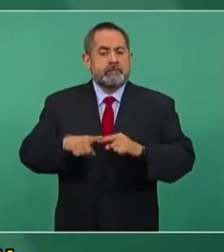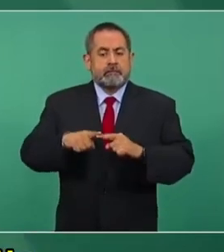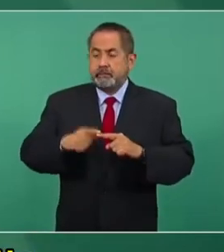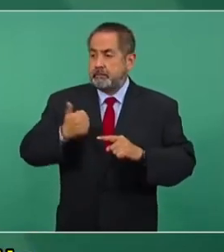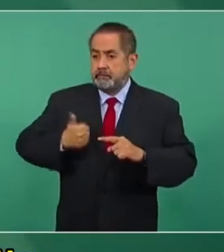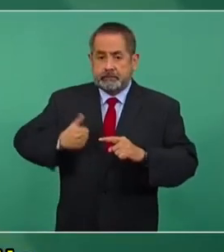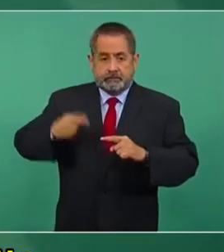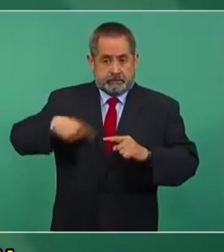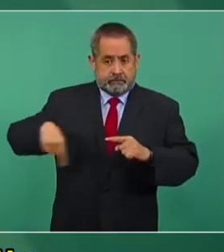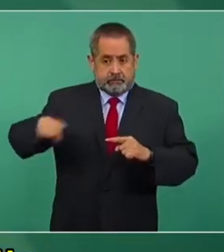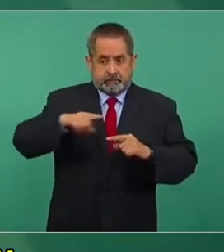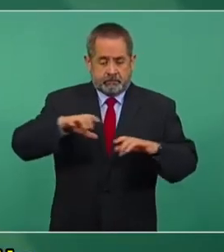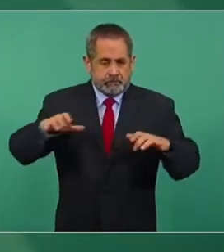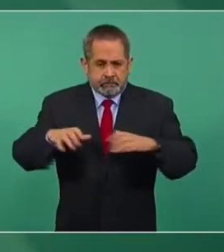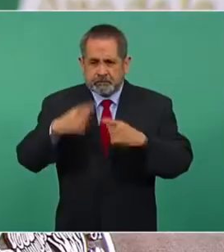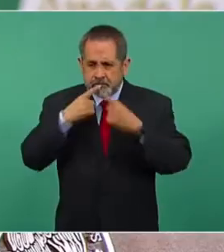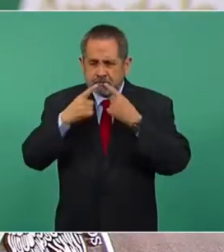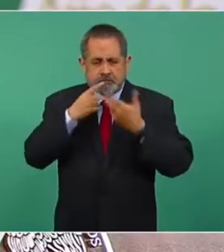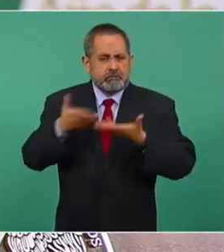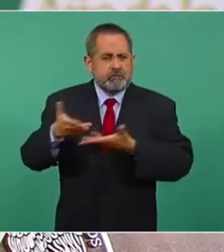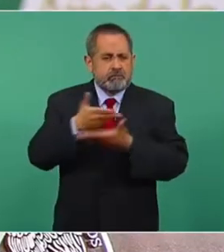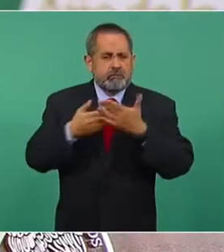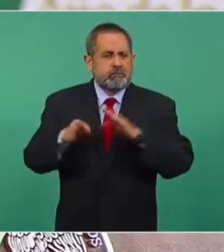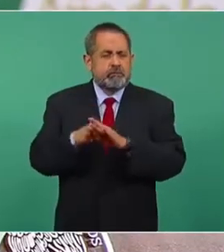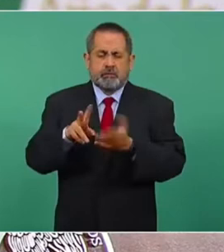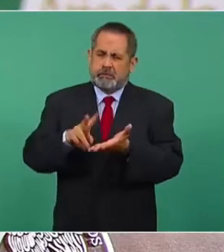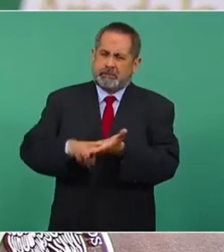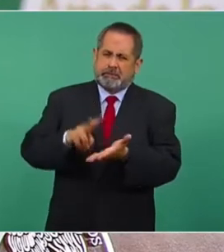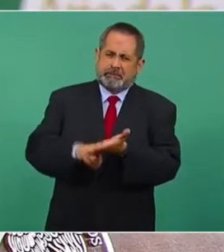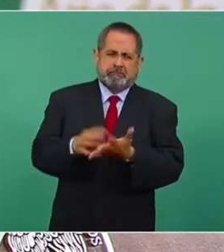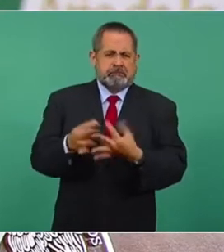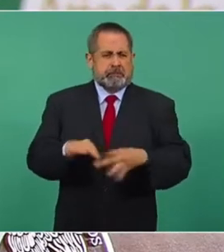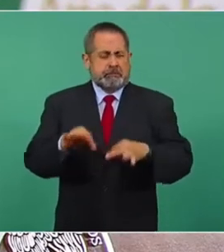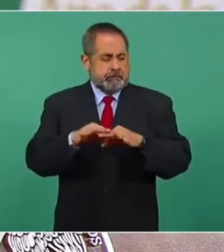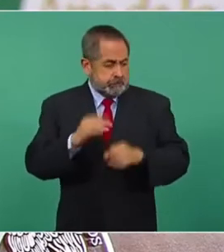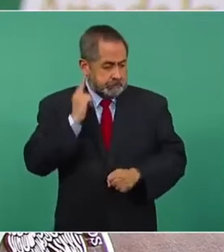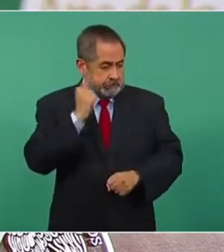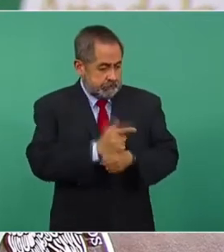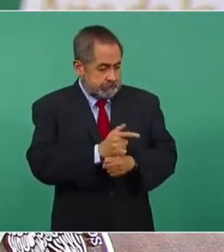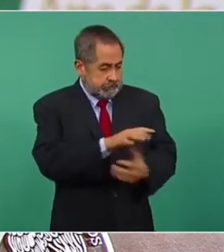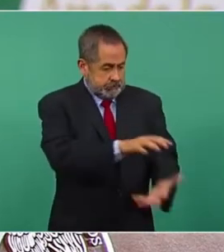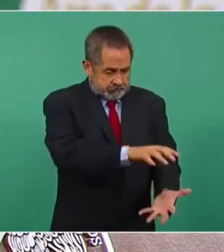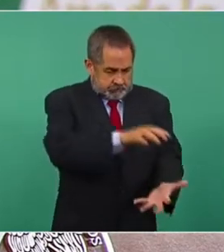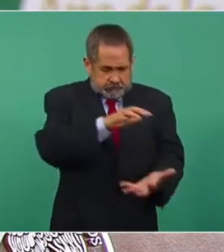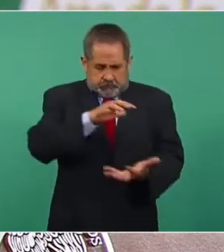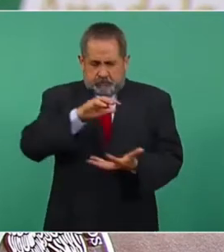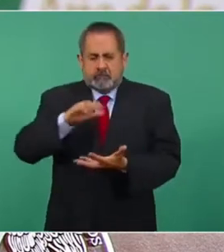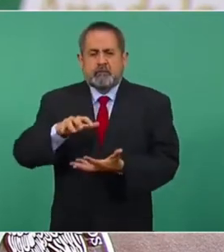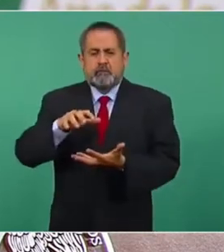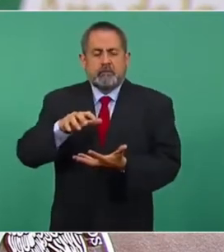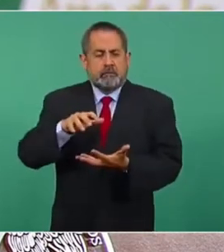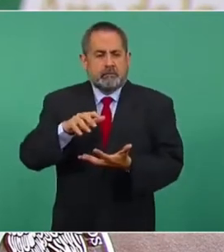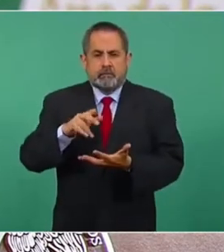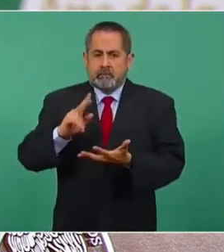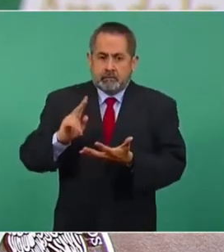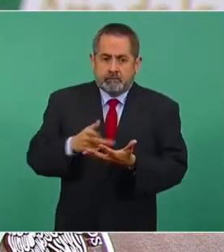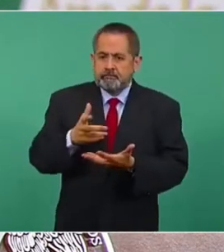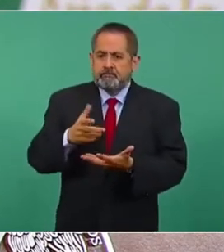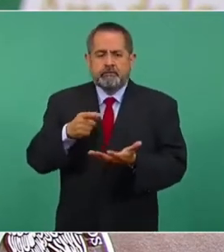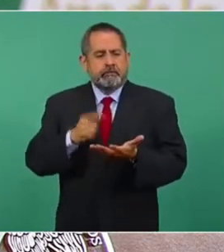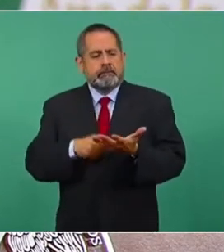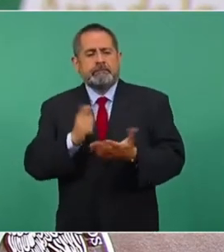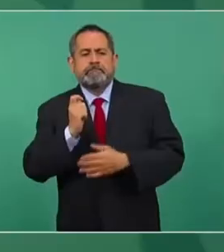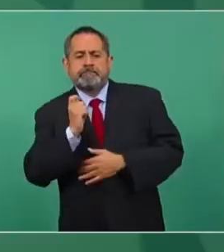recuperamos un artefacto de valor histórico o artístico, es una pieza de